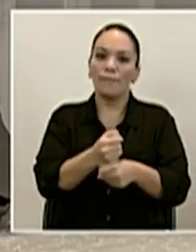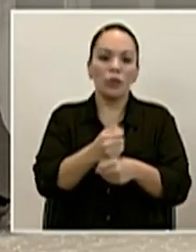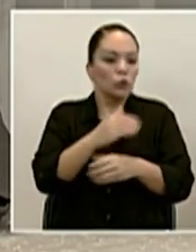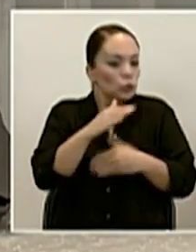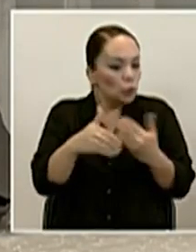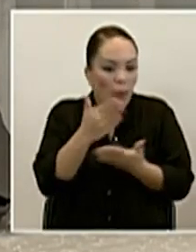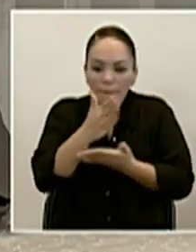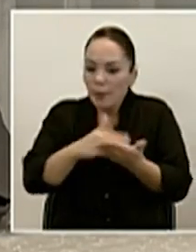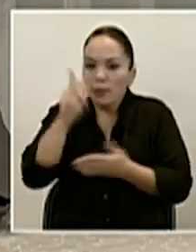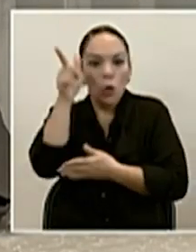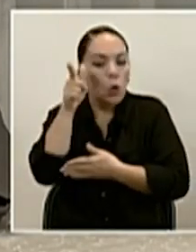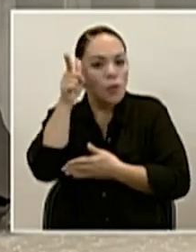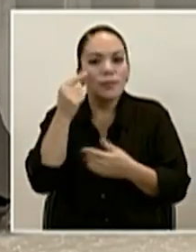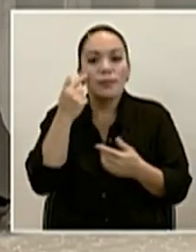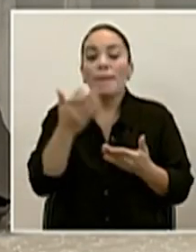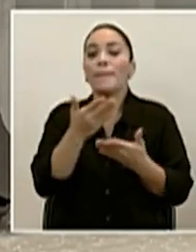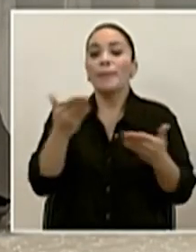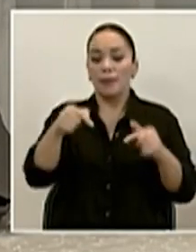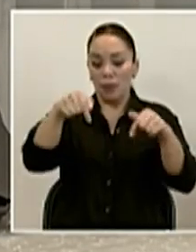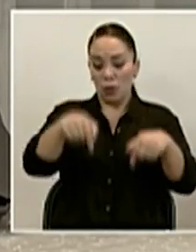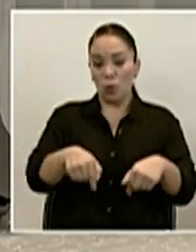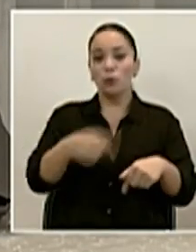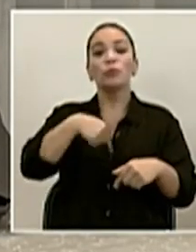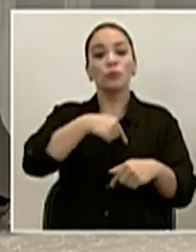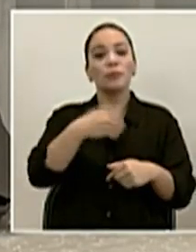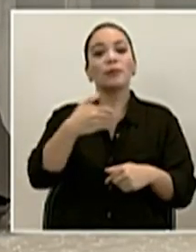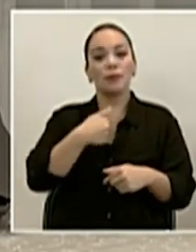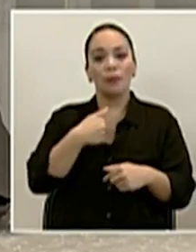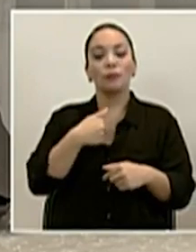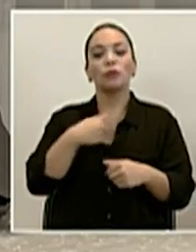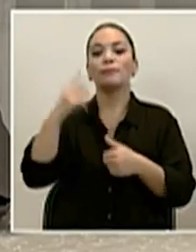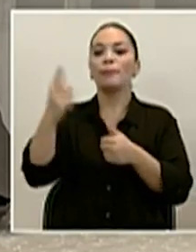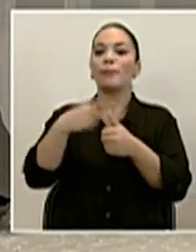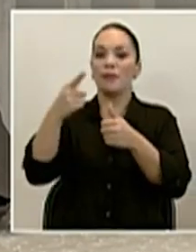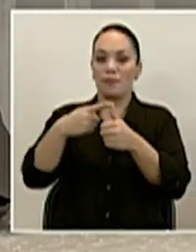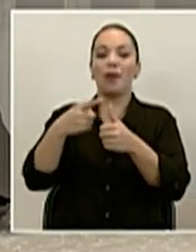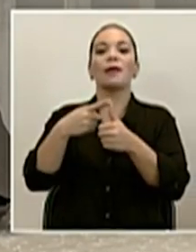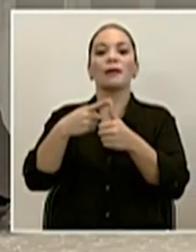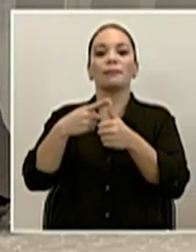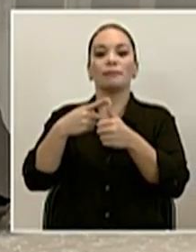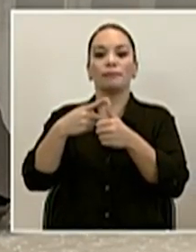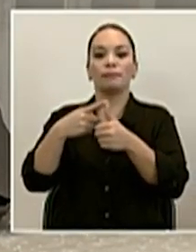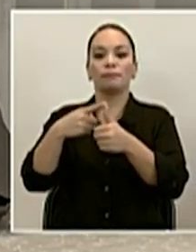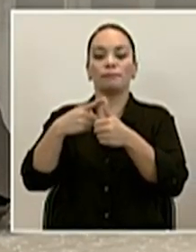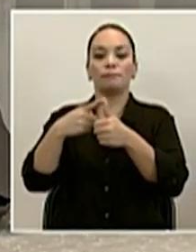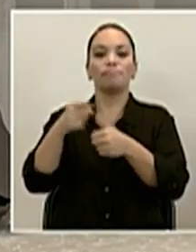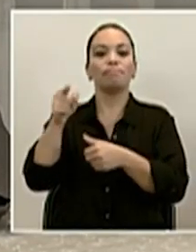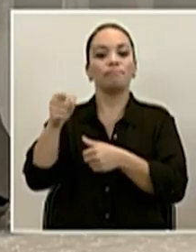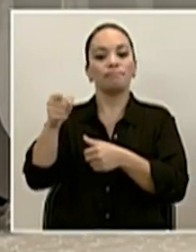logística y demás, para que hoy podamos contar con ese primer embarque o con ese primer